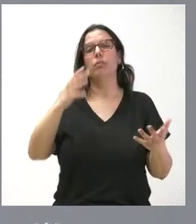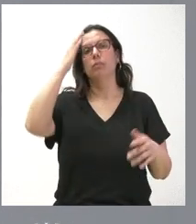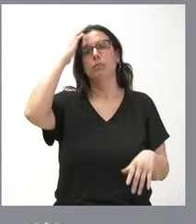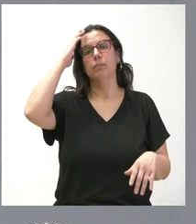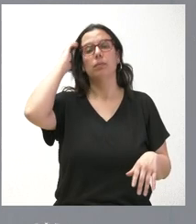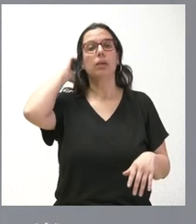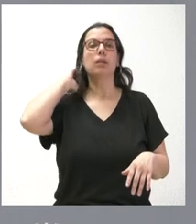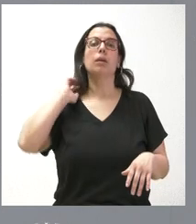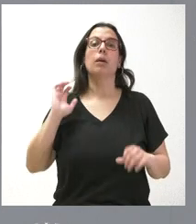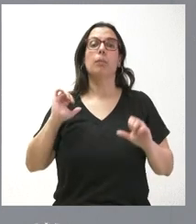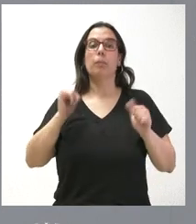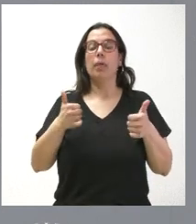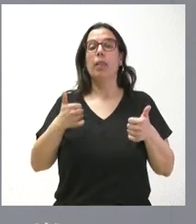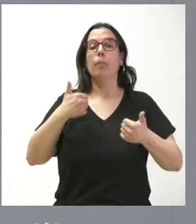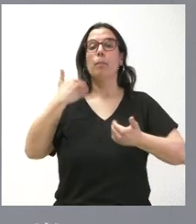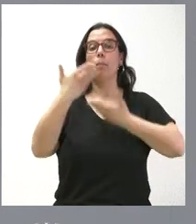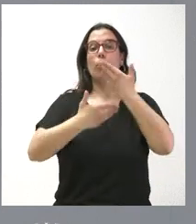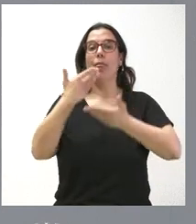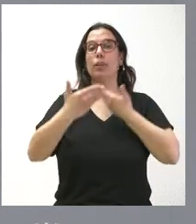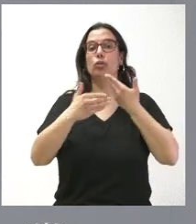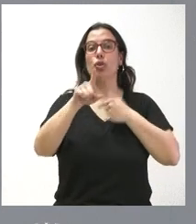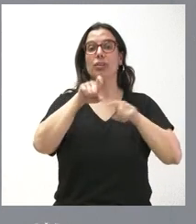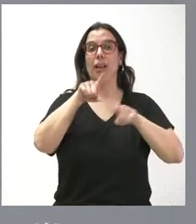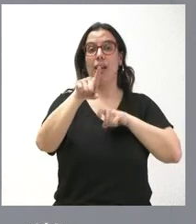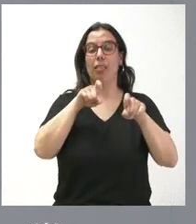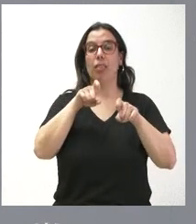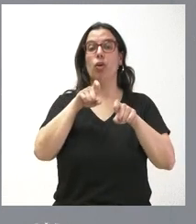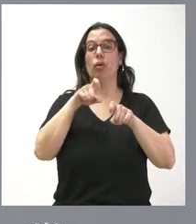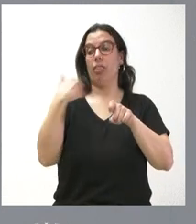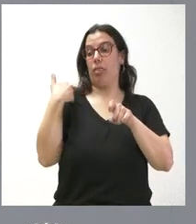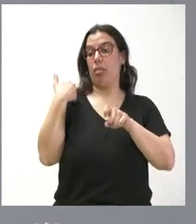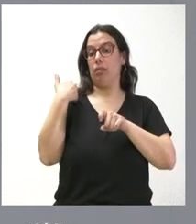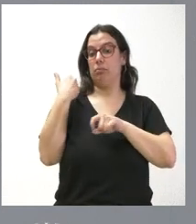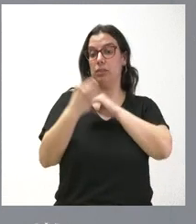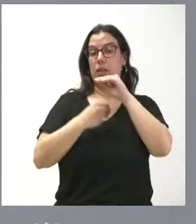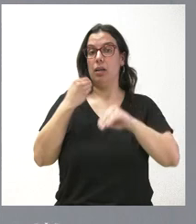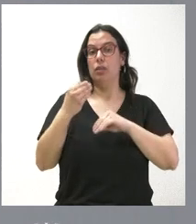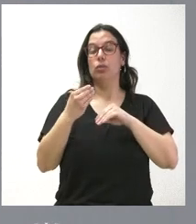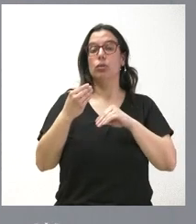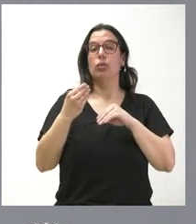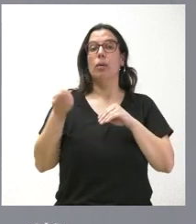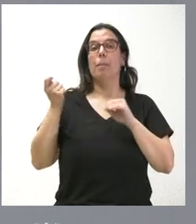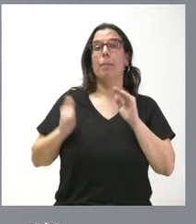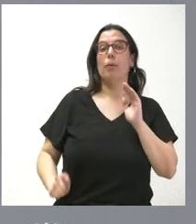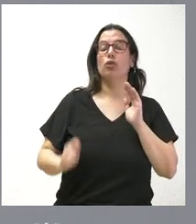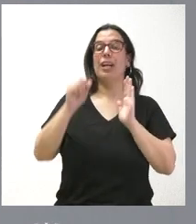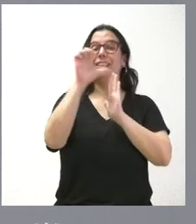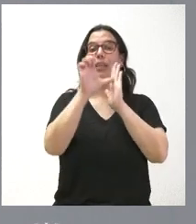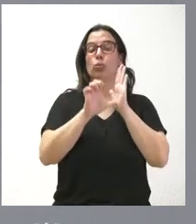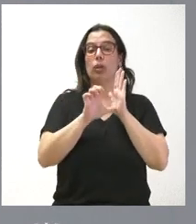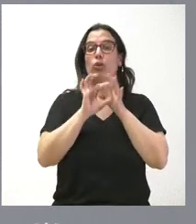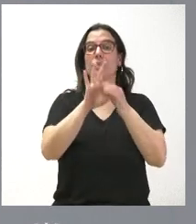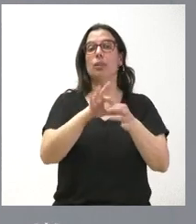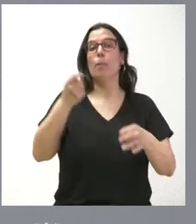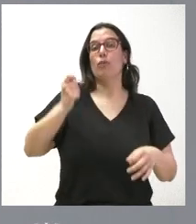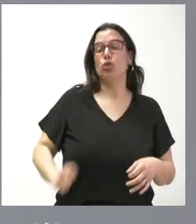del proceso selectivo que se ha celebrado recientemente de personales adjudarios, de profesionales